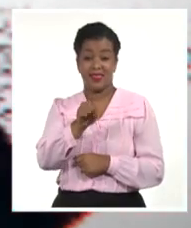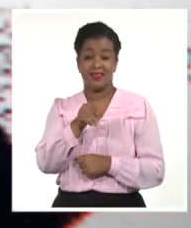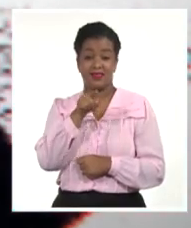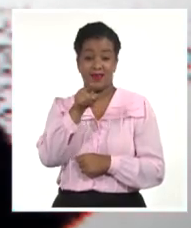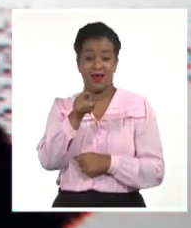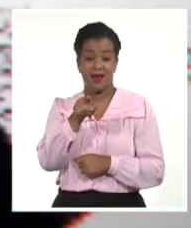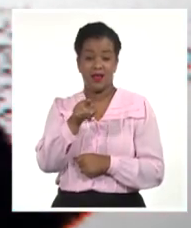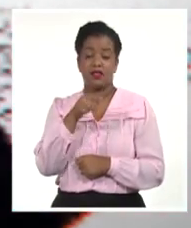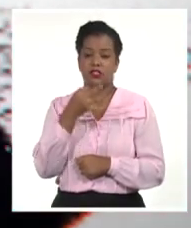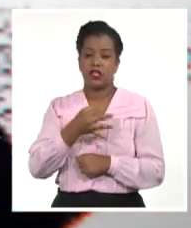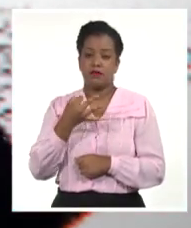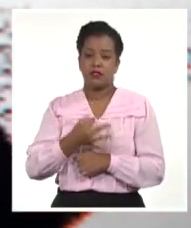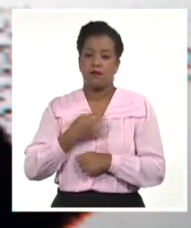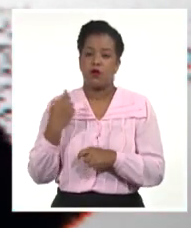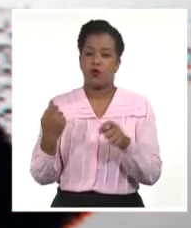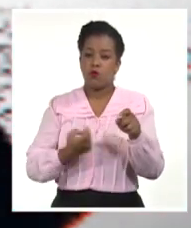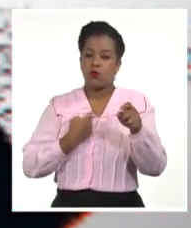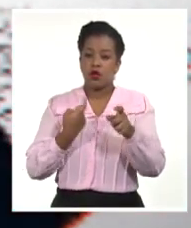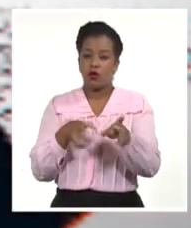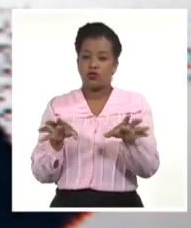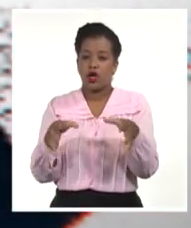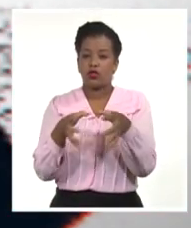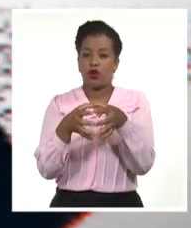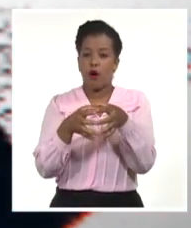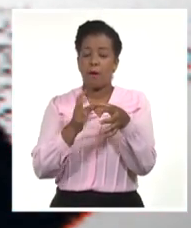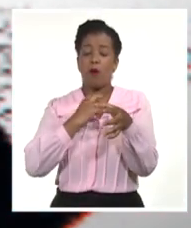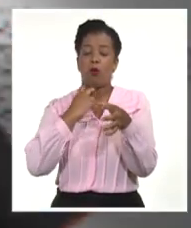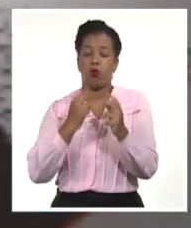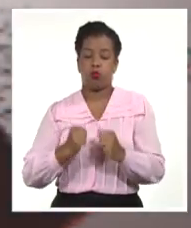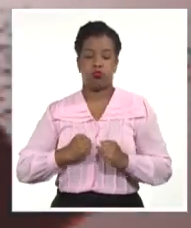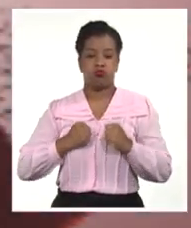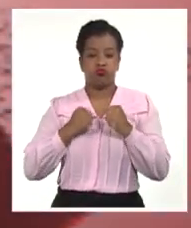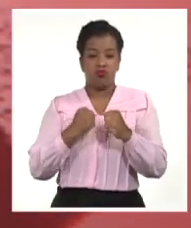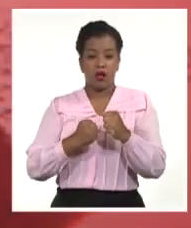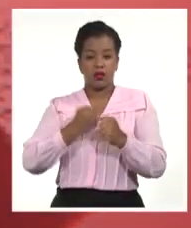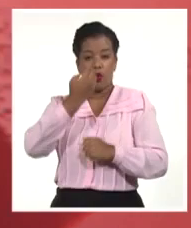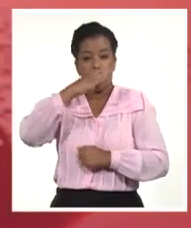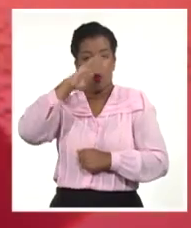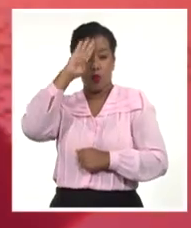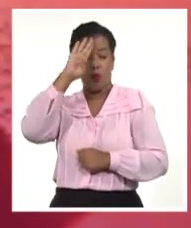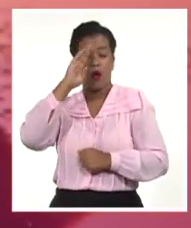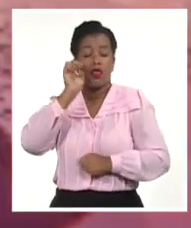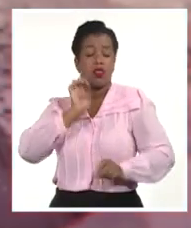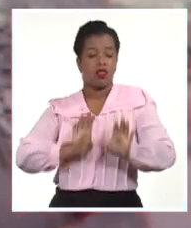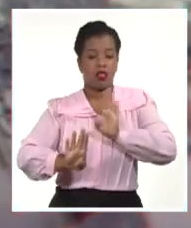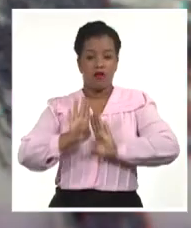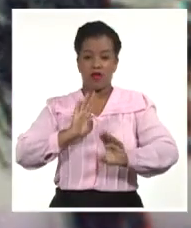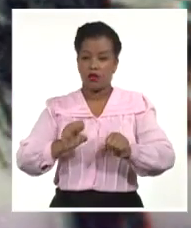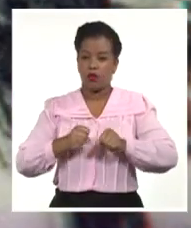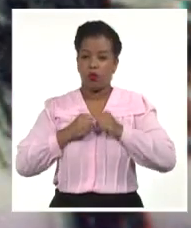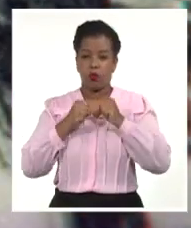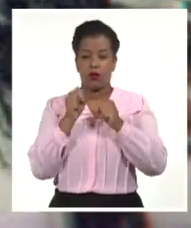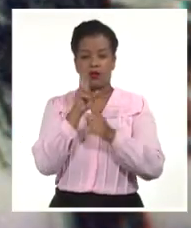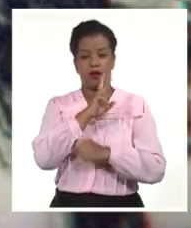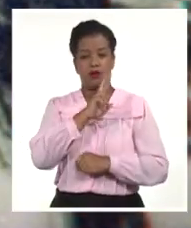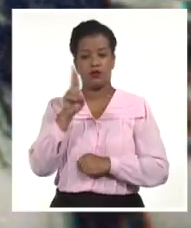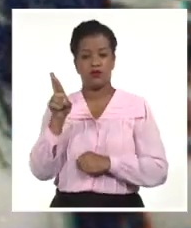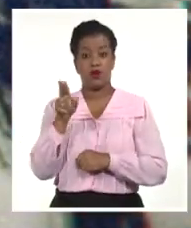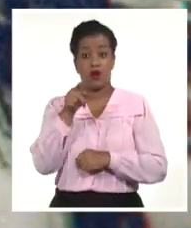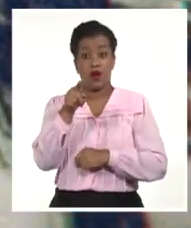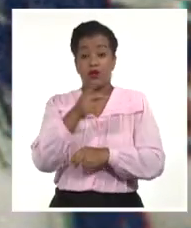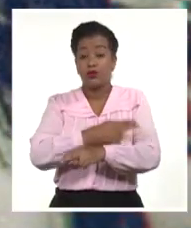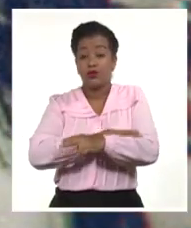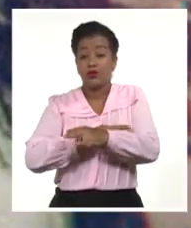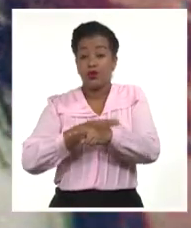arengaba a sus tropas con voz desconocida e inflamaba su patriotismo con arranques y gestos soberanos. Es la impronta de